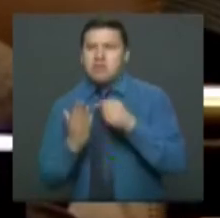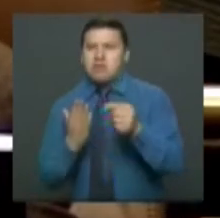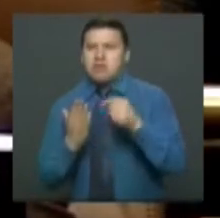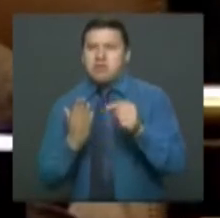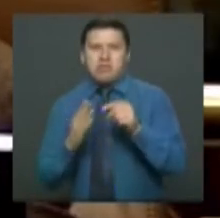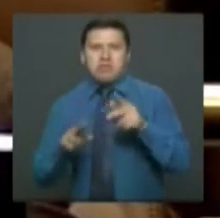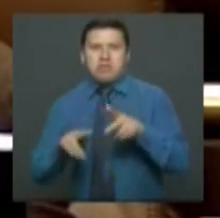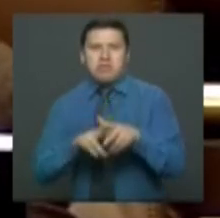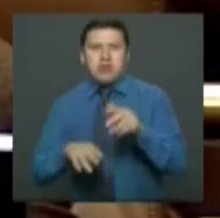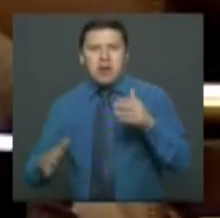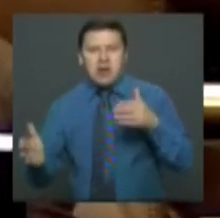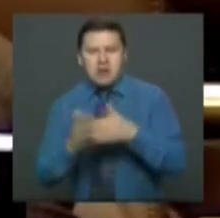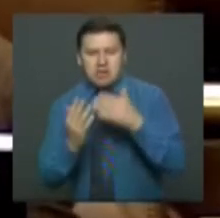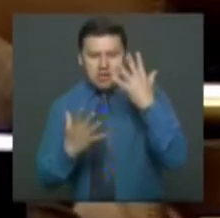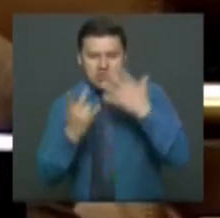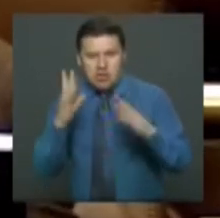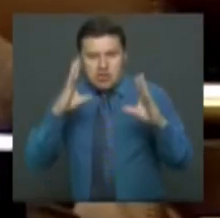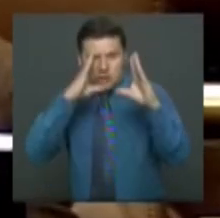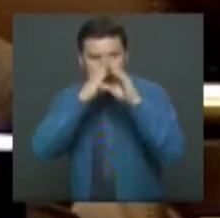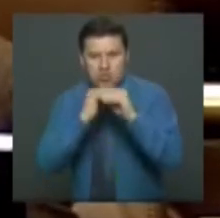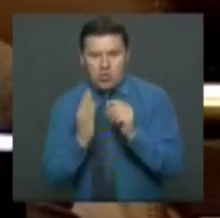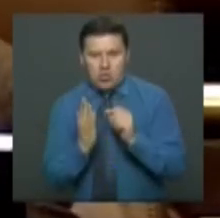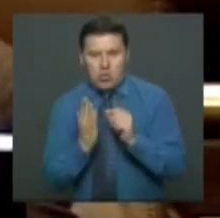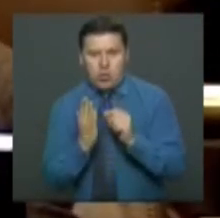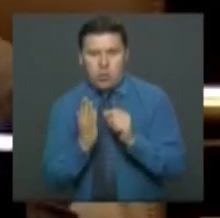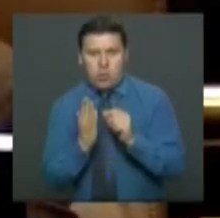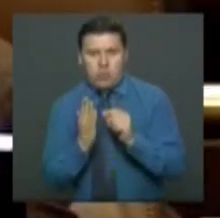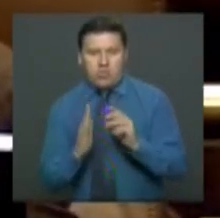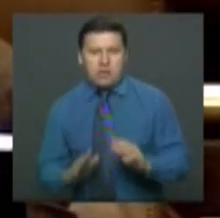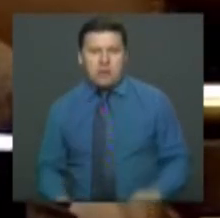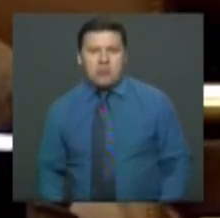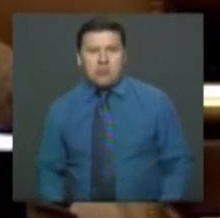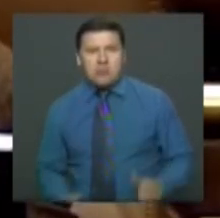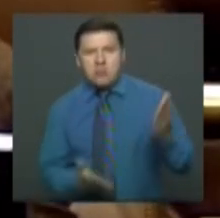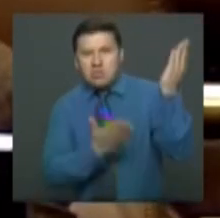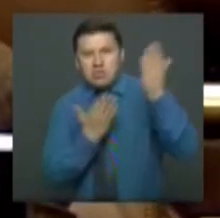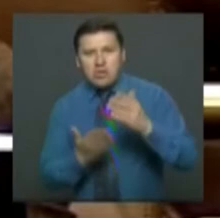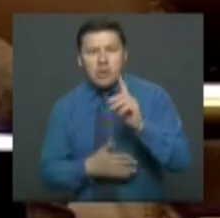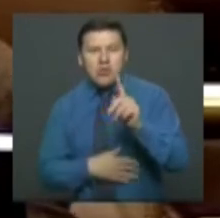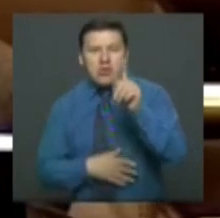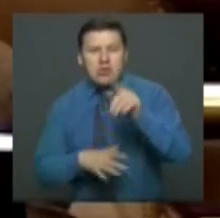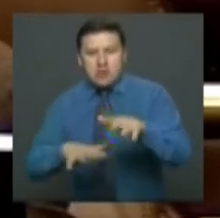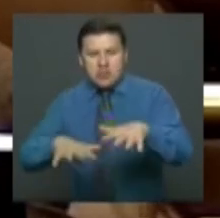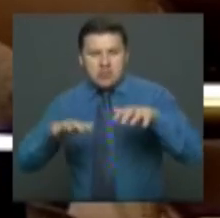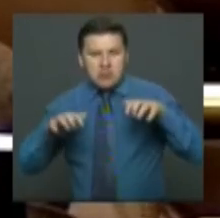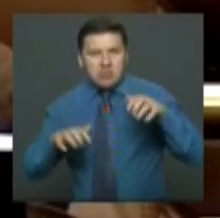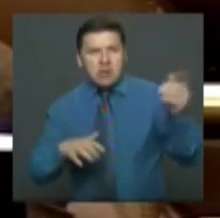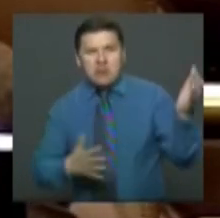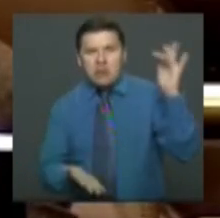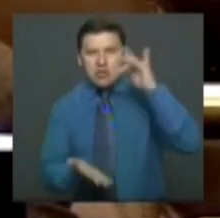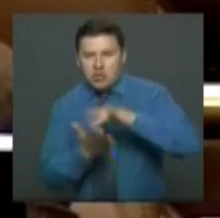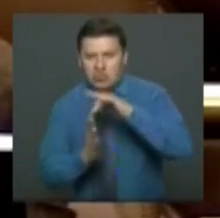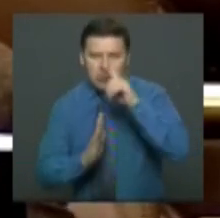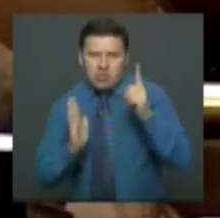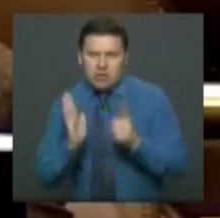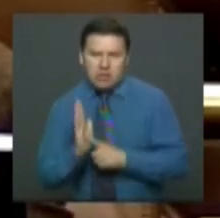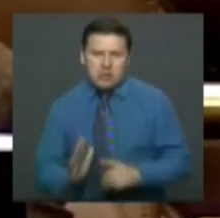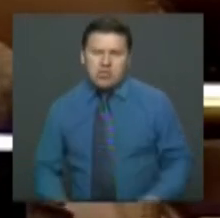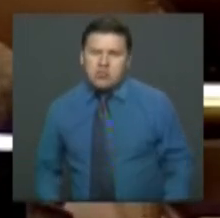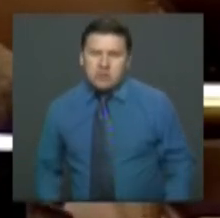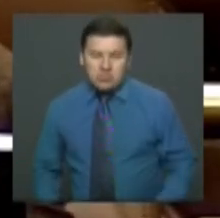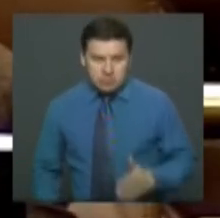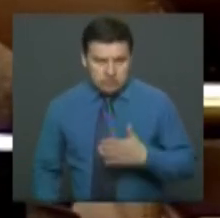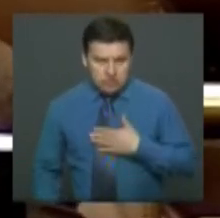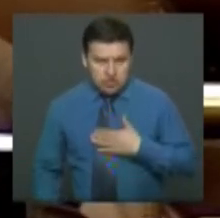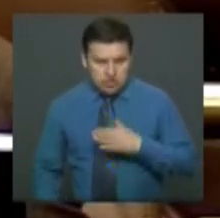hasta las 12 de la noche, mientras en avión iban a traer a una parlamentaria de la costa para completarlo. Como autor